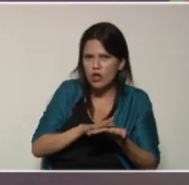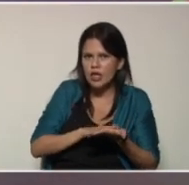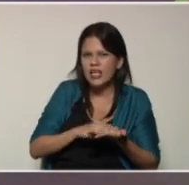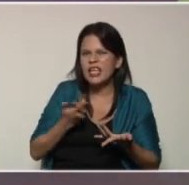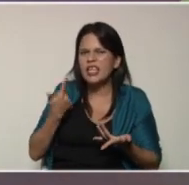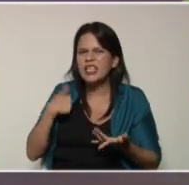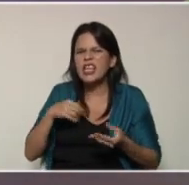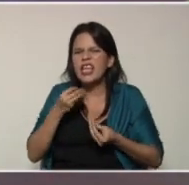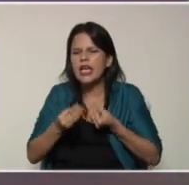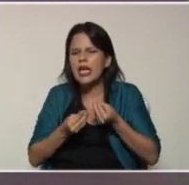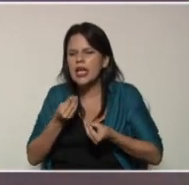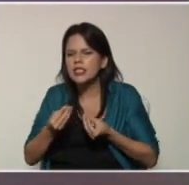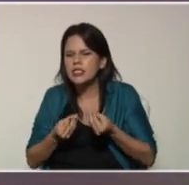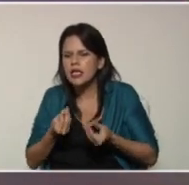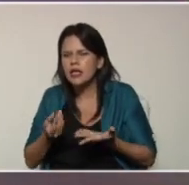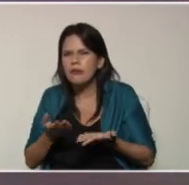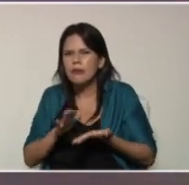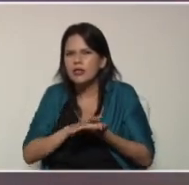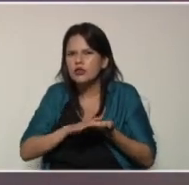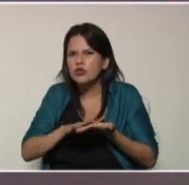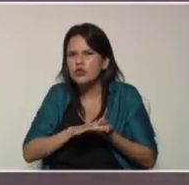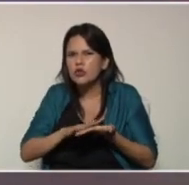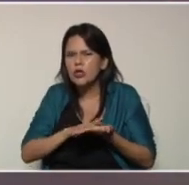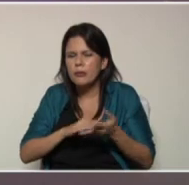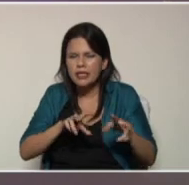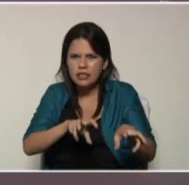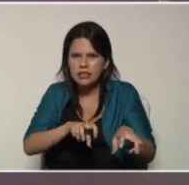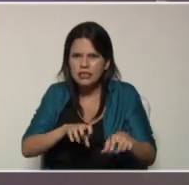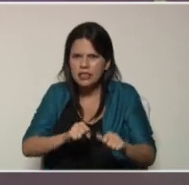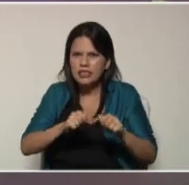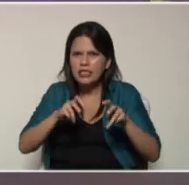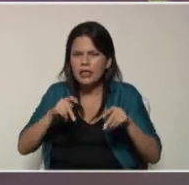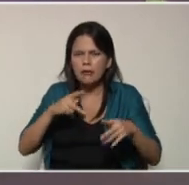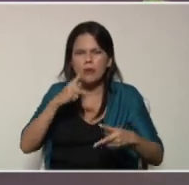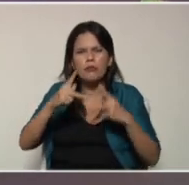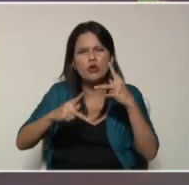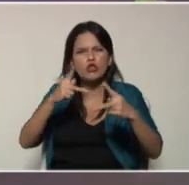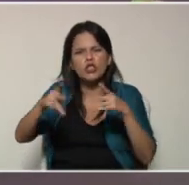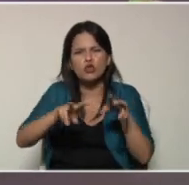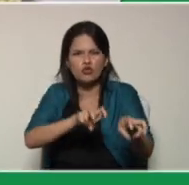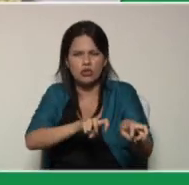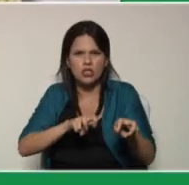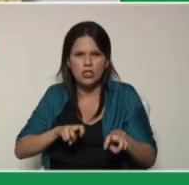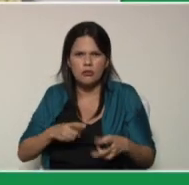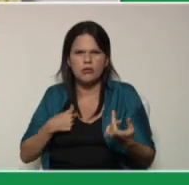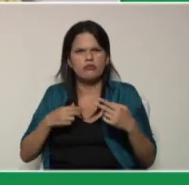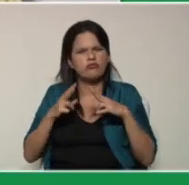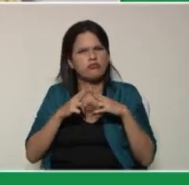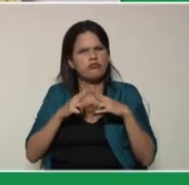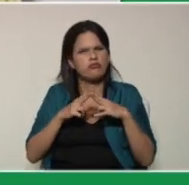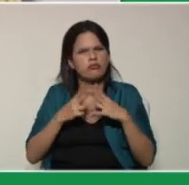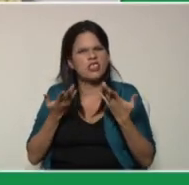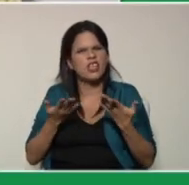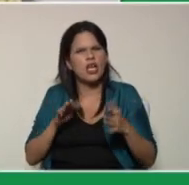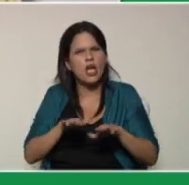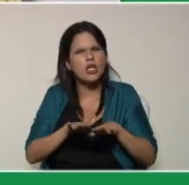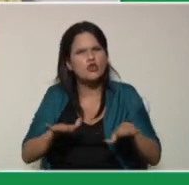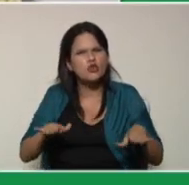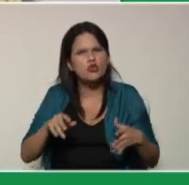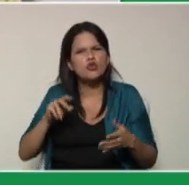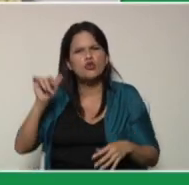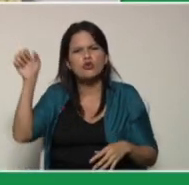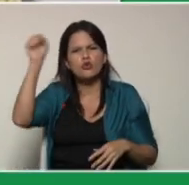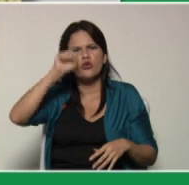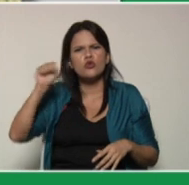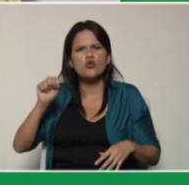previa que necesita ese suelo o esa tierra para el proceso de siembra. Ahora, conozcamos qué es el suelo. Es